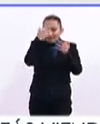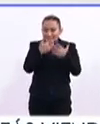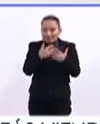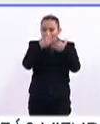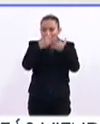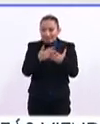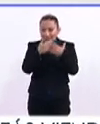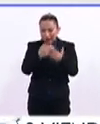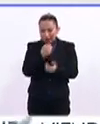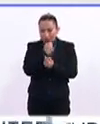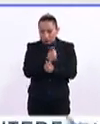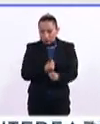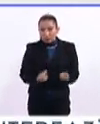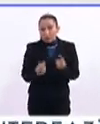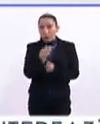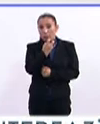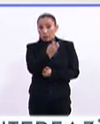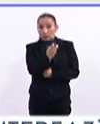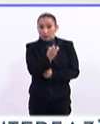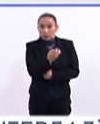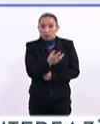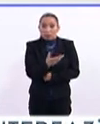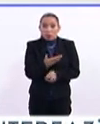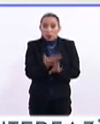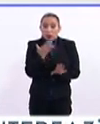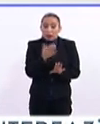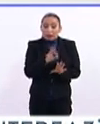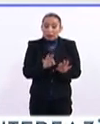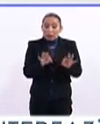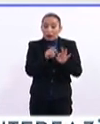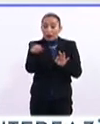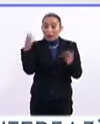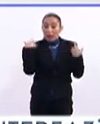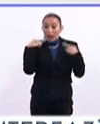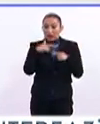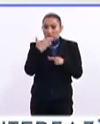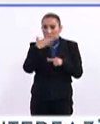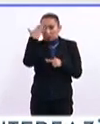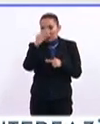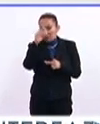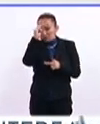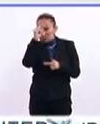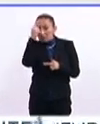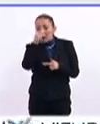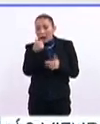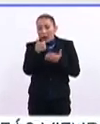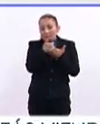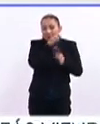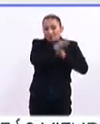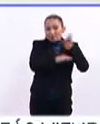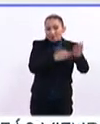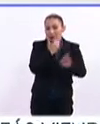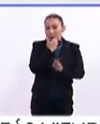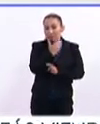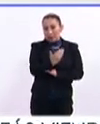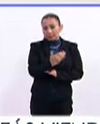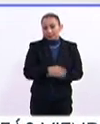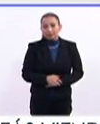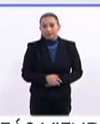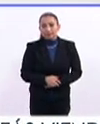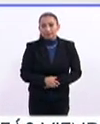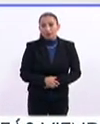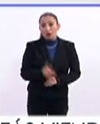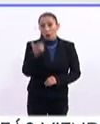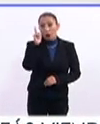pequeños y por todo esto es muy relevante que los maestros estén preparados para poder atenderlos de la mejor manera.